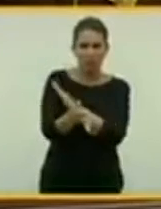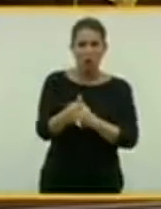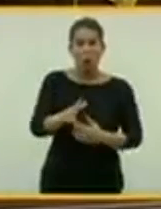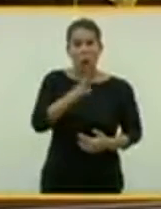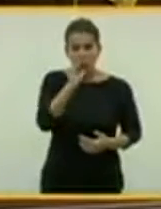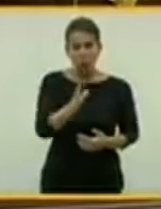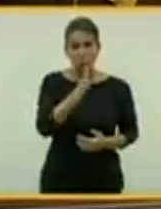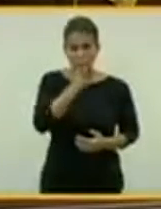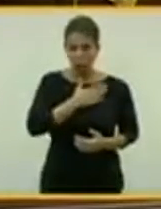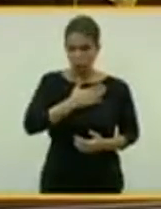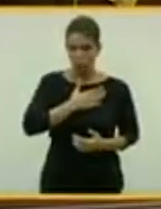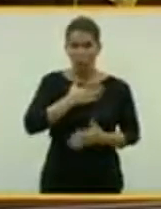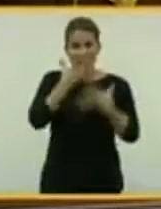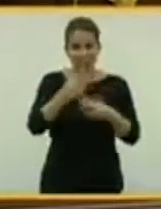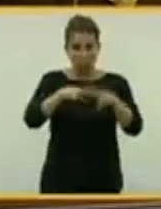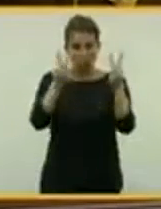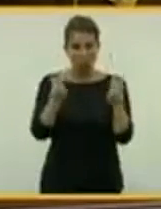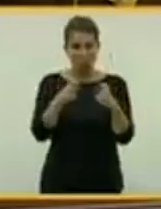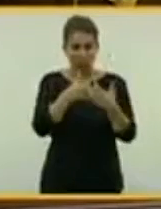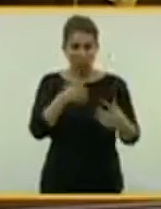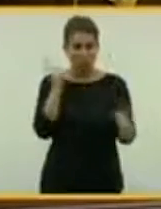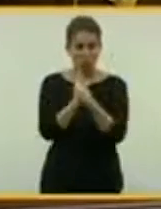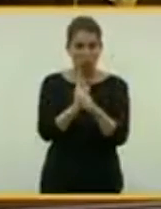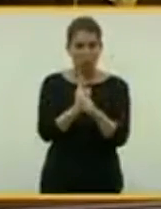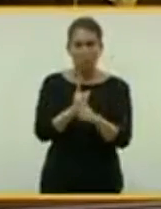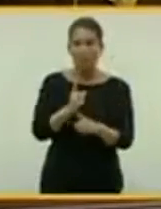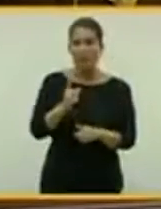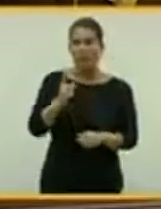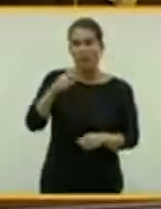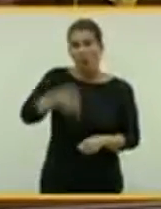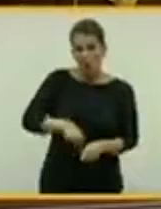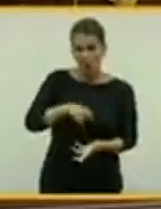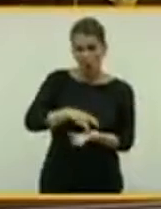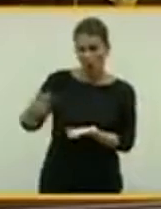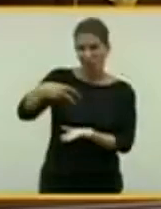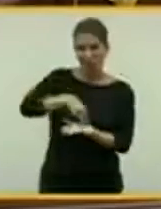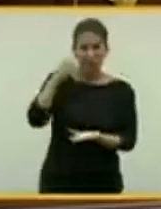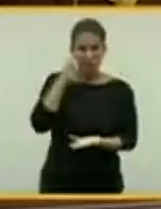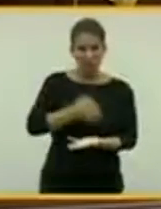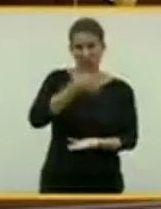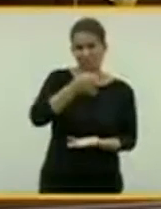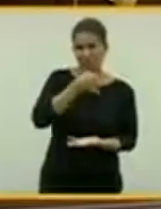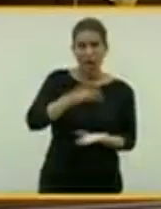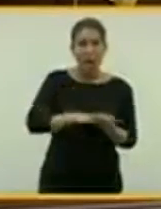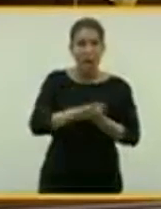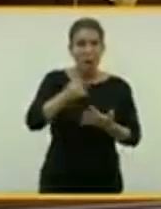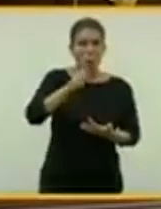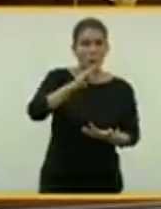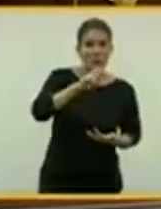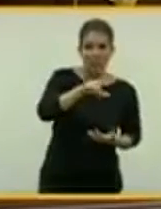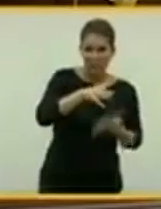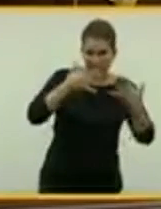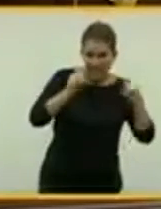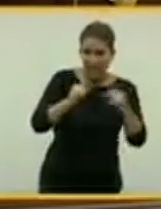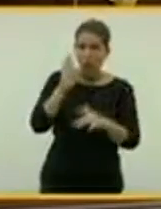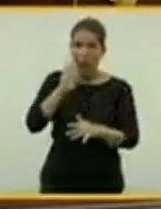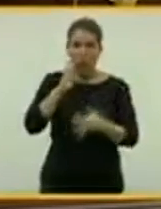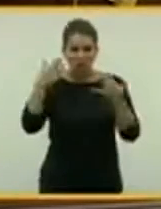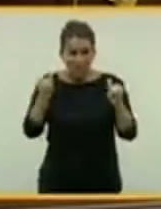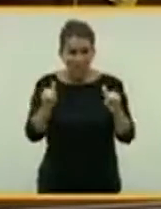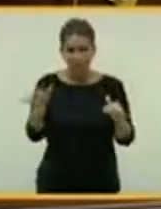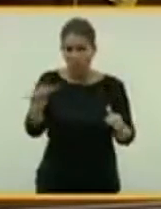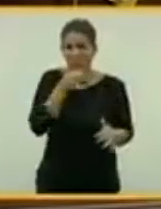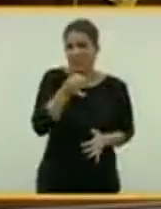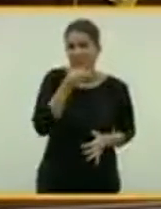contra la corrupción, en vez de un meeting del señor Rajoy, que es lo que hemos tenido hoy, sin hablar de la Gürtel, sin hablar de corrupción, sin hablar de financiación, pensamos que la mejor